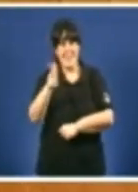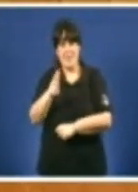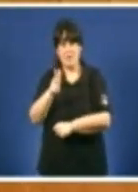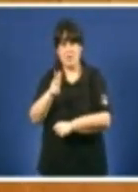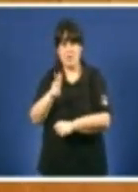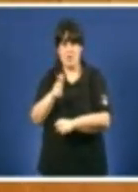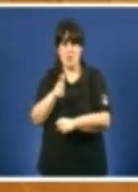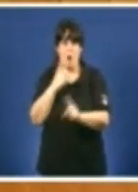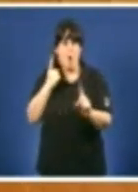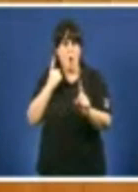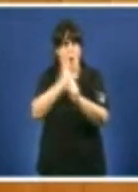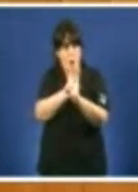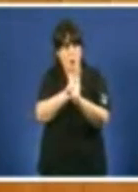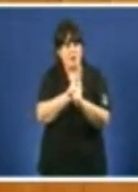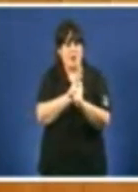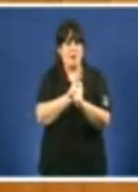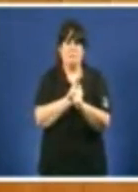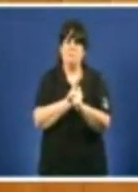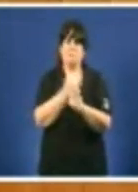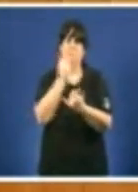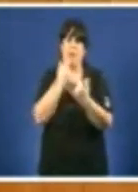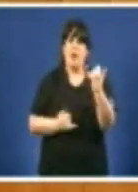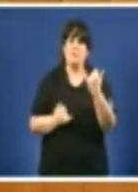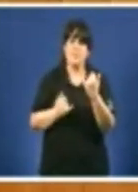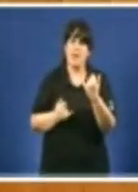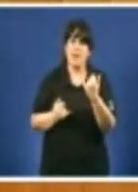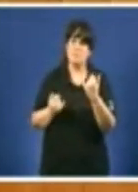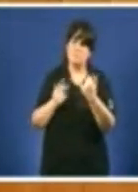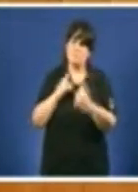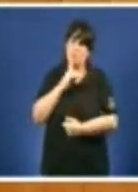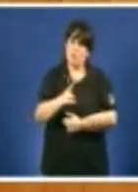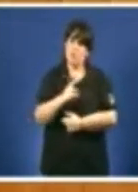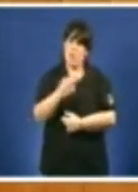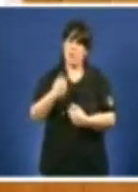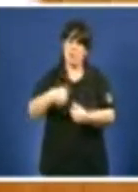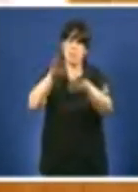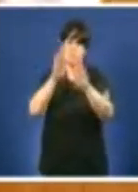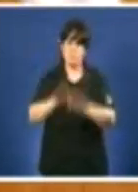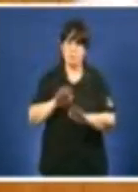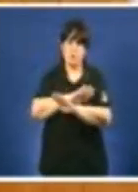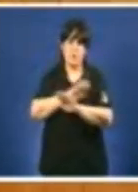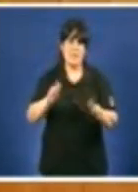recollidos na Constitución E no Estatuto da Autonomía de Galiza Nada máis, moitas gracias Moitas gracias Gracias Gracias